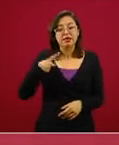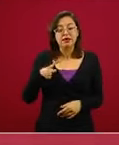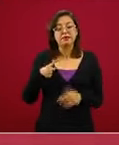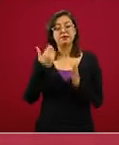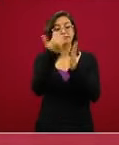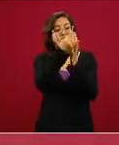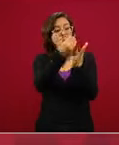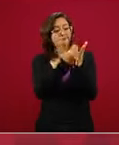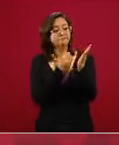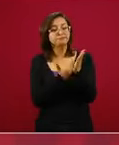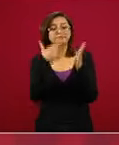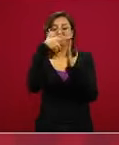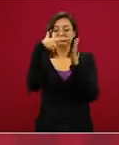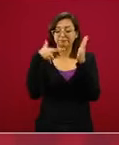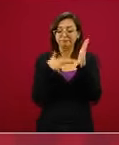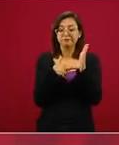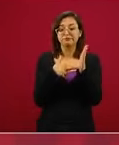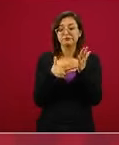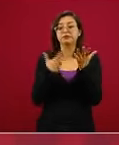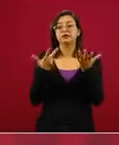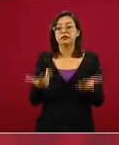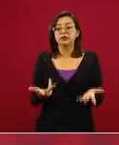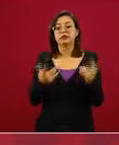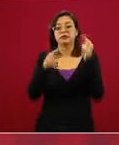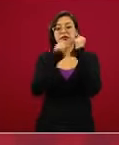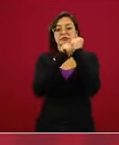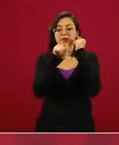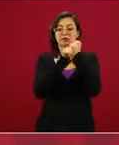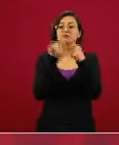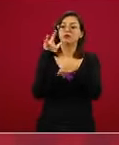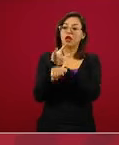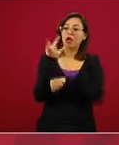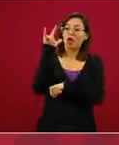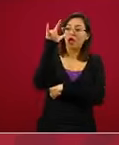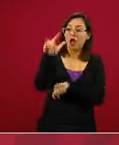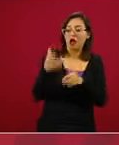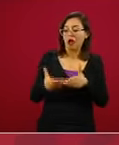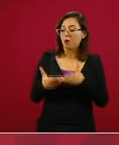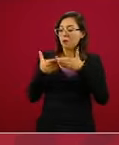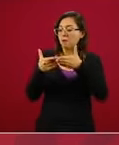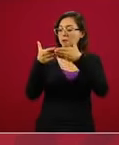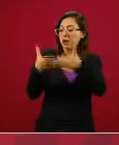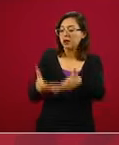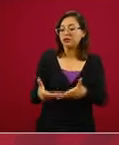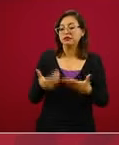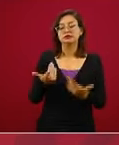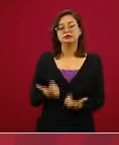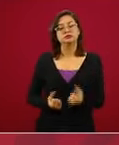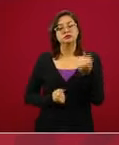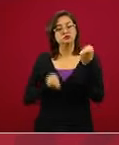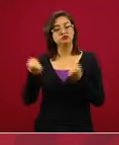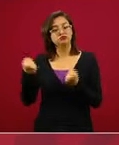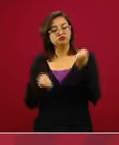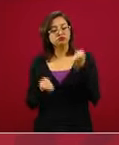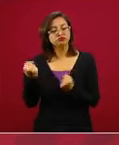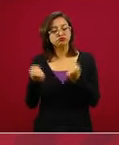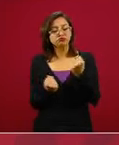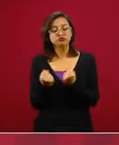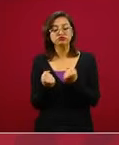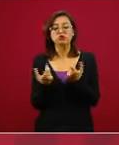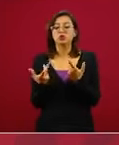desde el punto de vista del transporte aéreo marítimo terrestre desde la forma en que